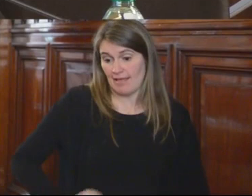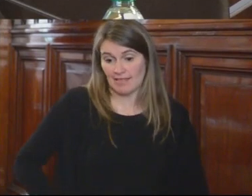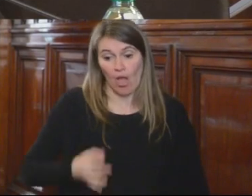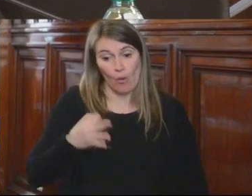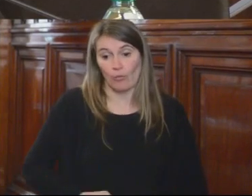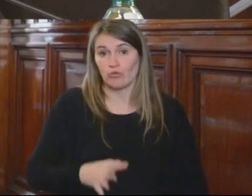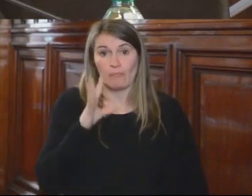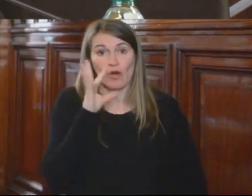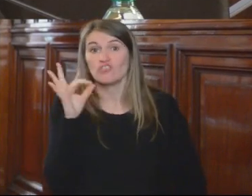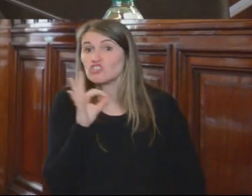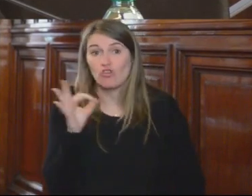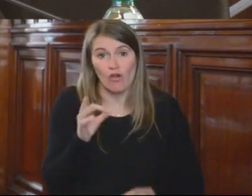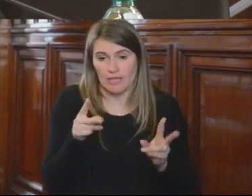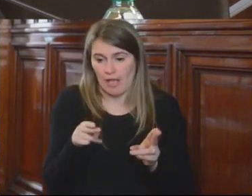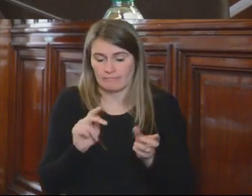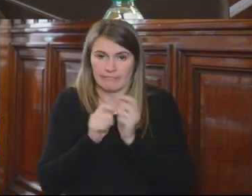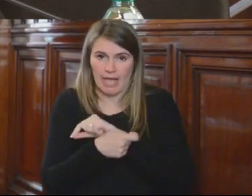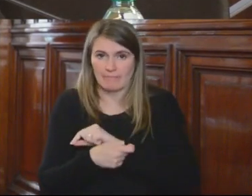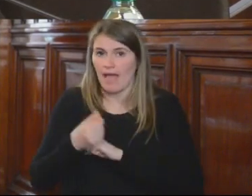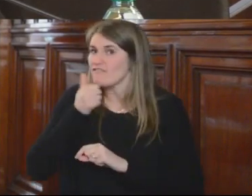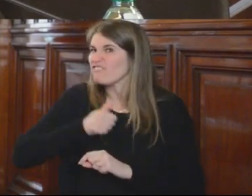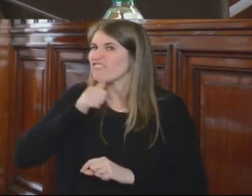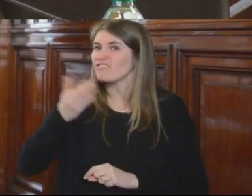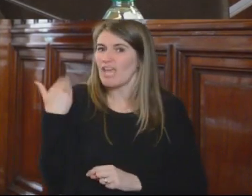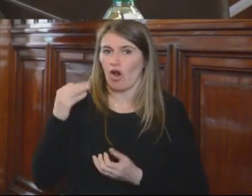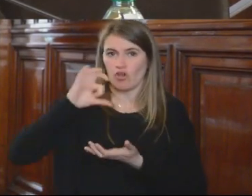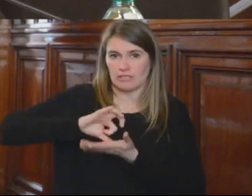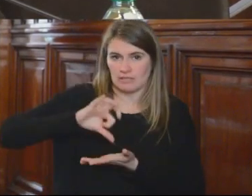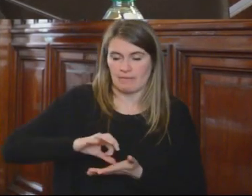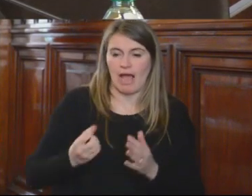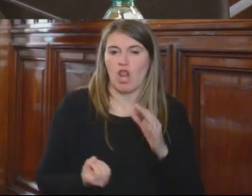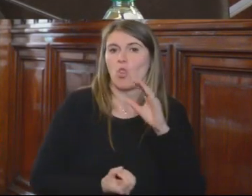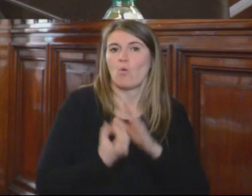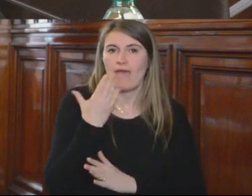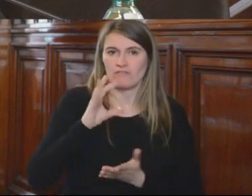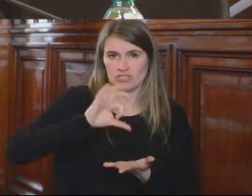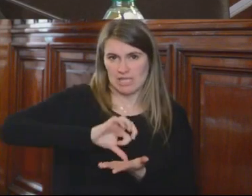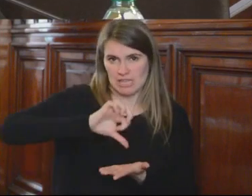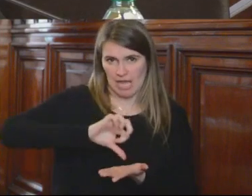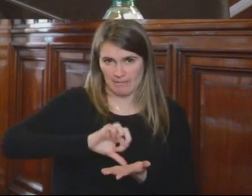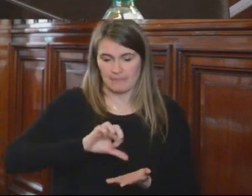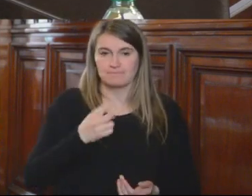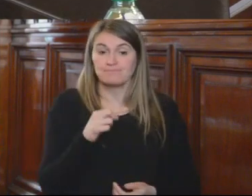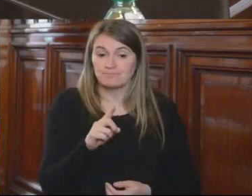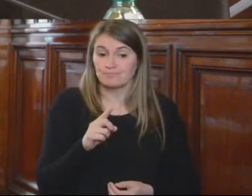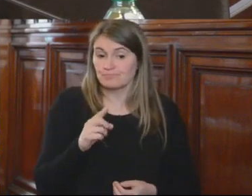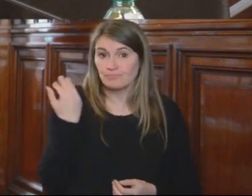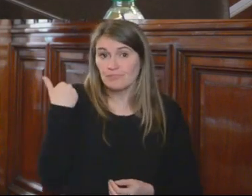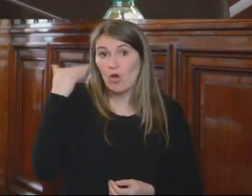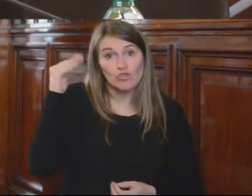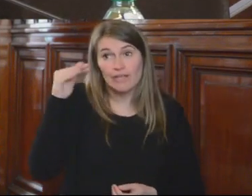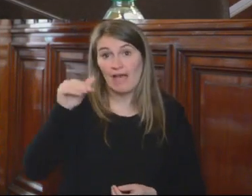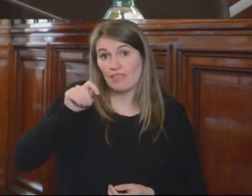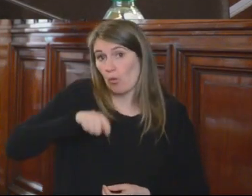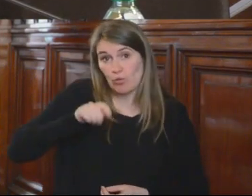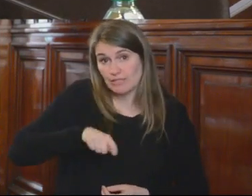de un viejo sistema a el nuevo sistema. En ese marco, la desvinculación de las autoridades judiciales dispuesta por